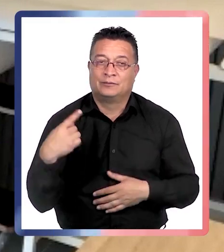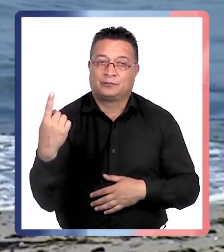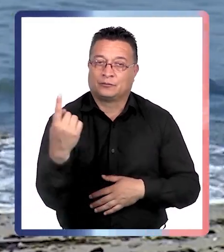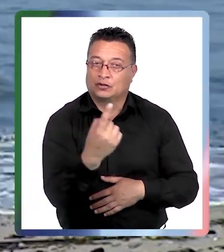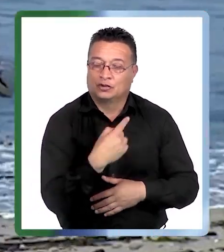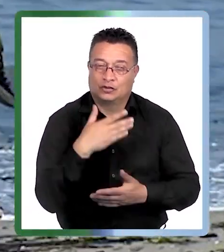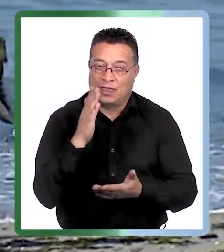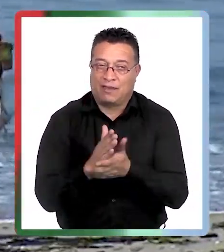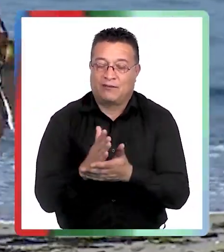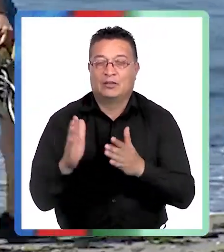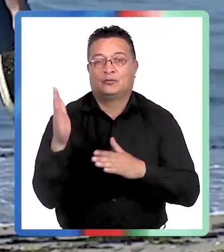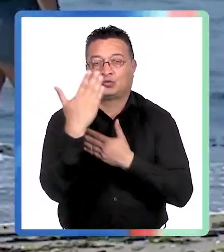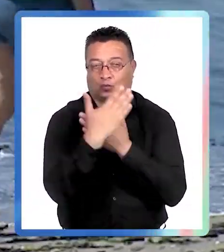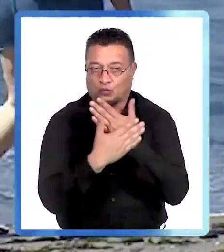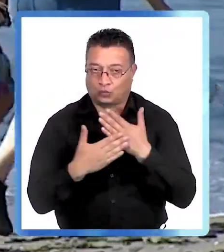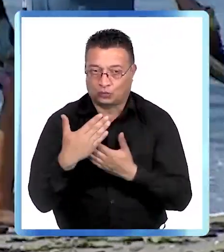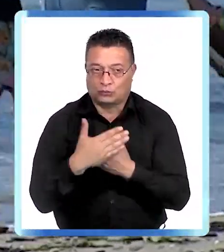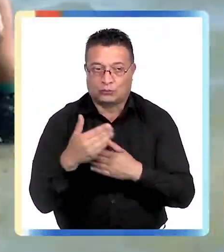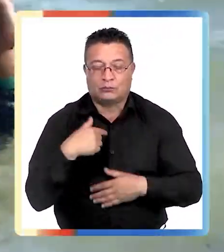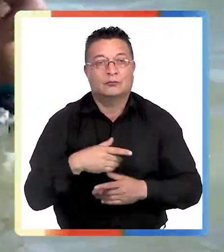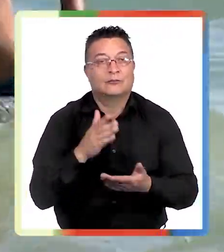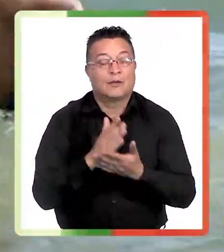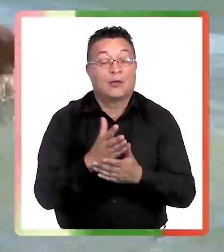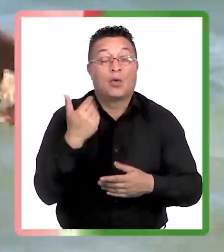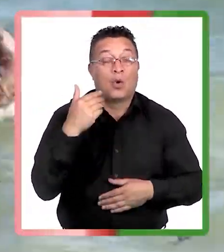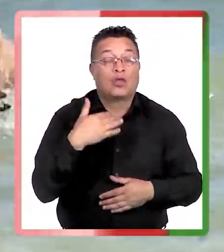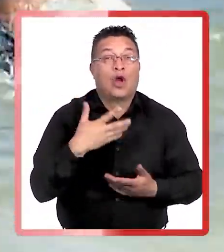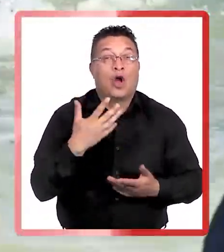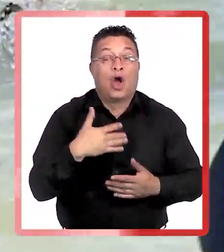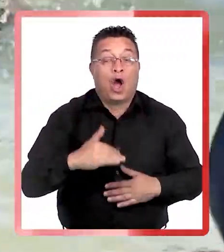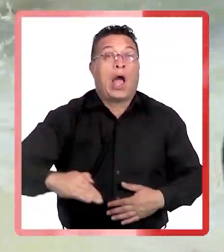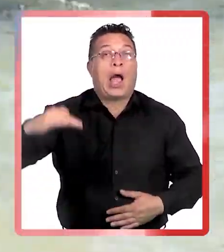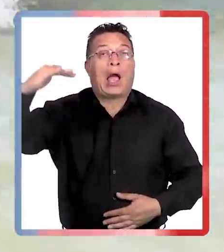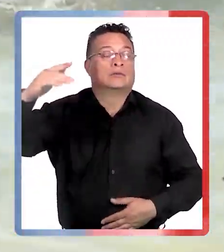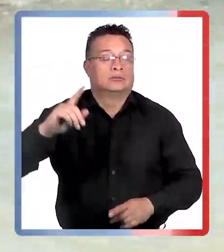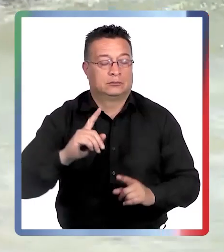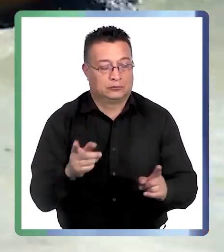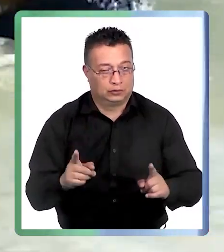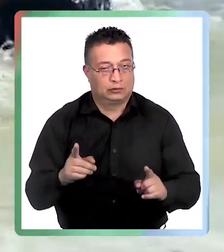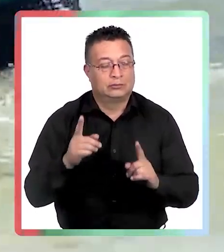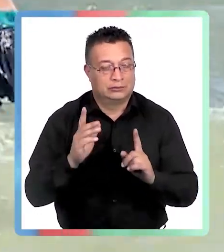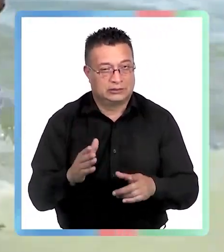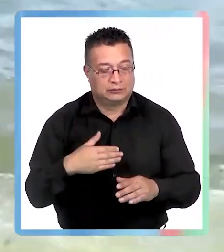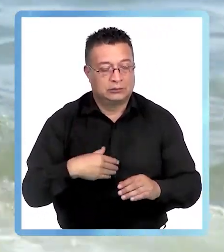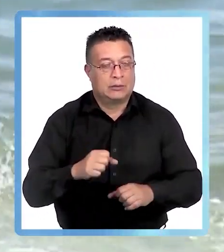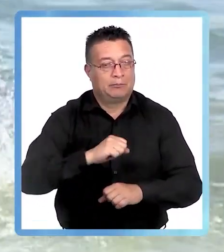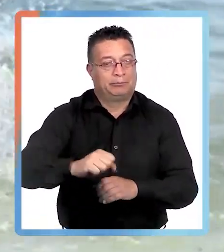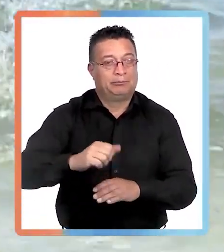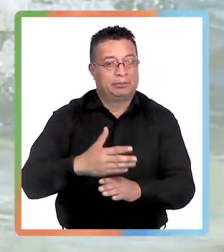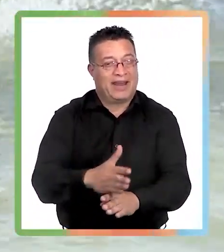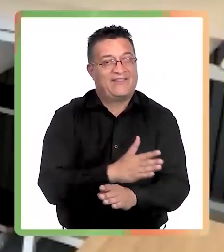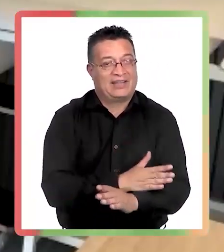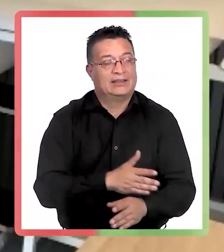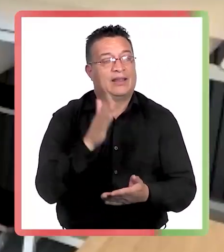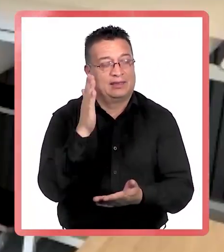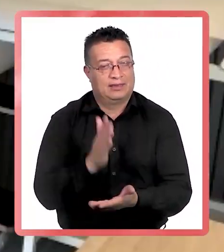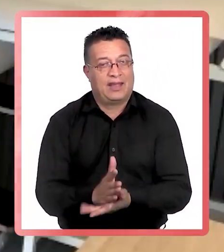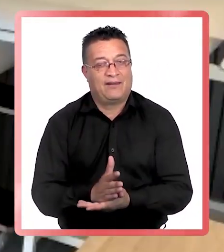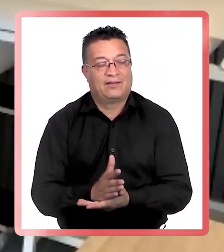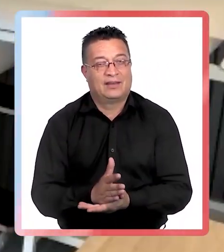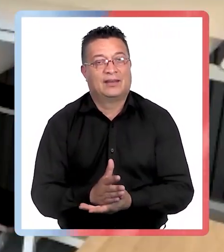todos nos deberíamos cuidar. No es algo que uno debería empezar a hacer cuando nota daño, sino que en el fondo lo que uno puede hacer es prevenir, más que